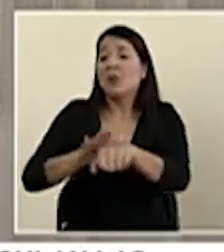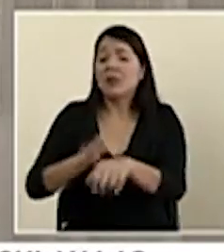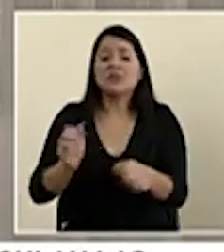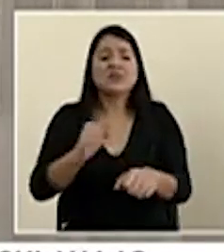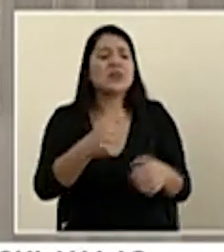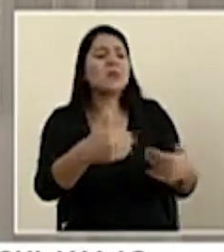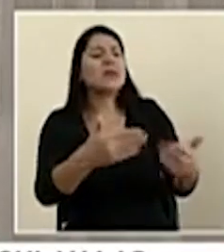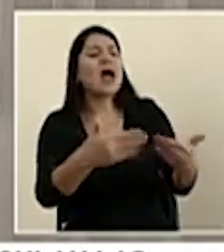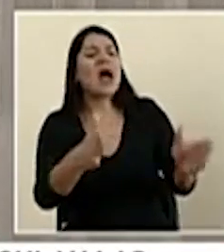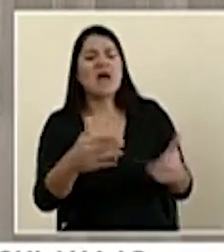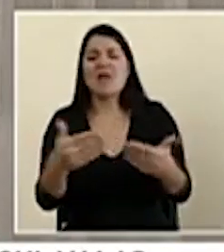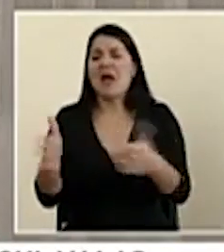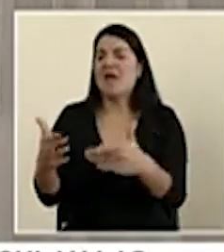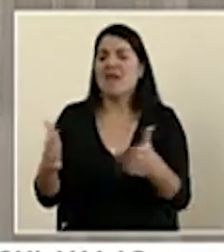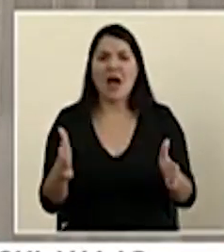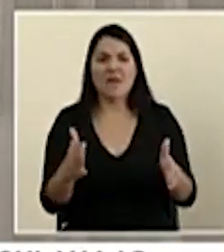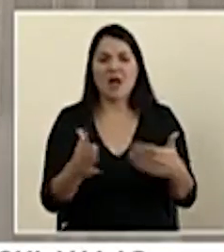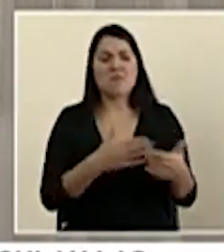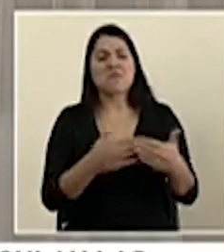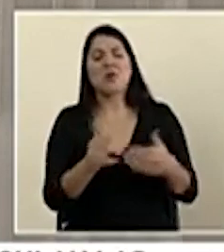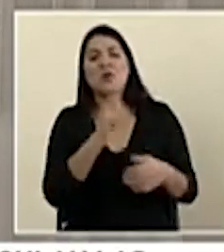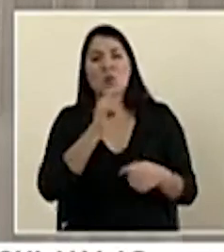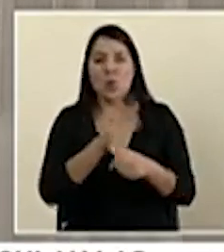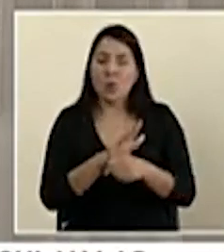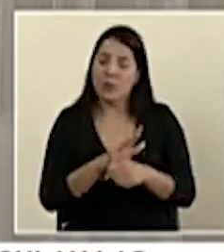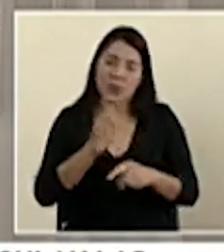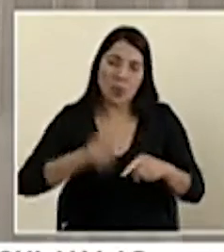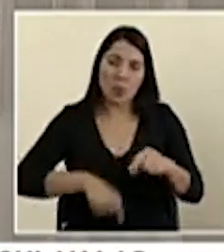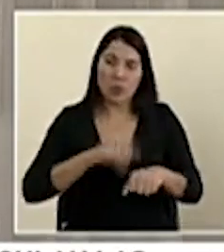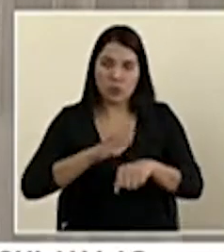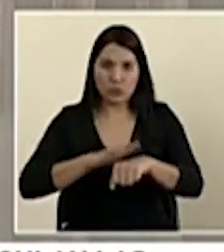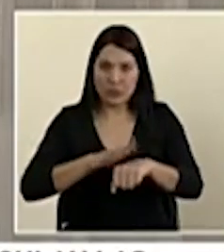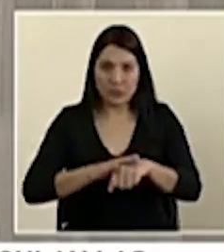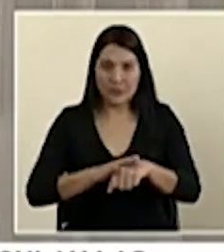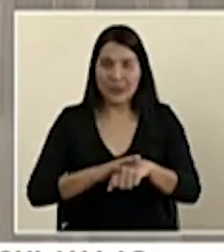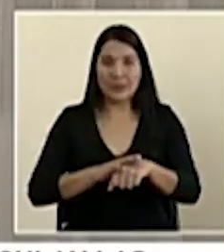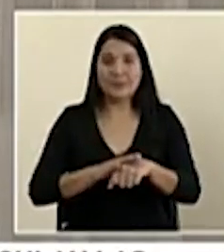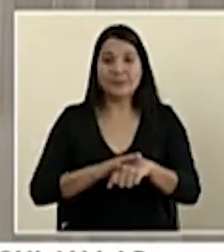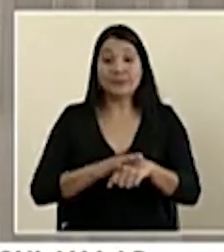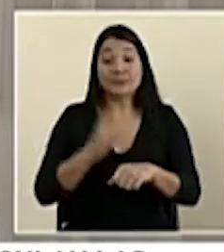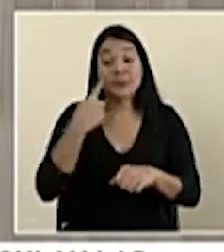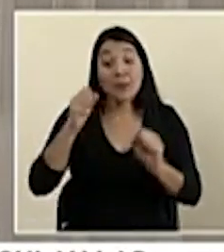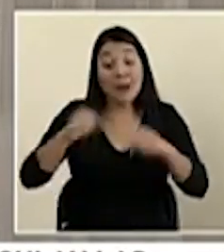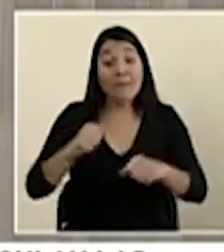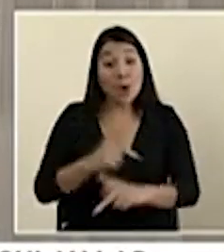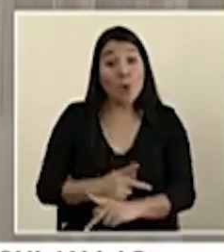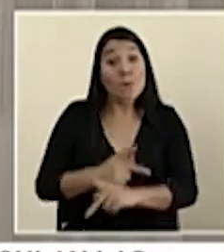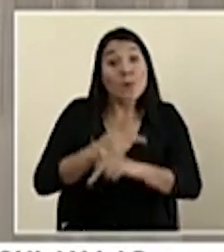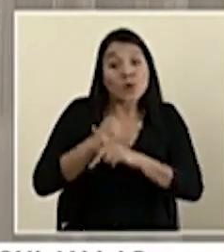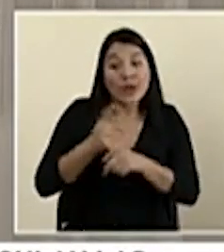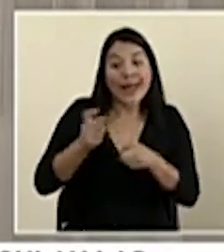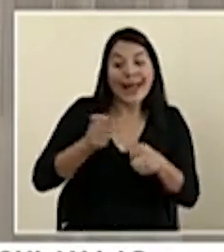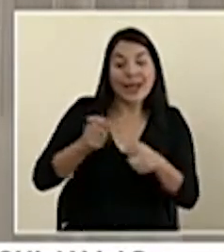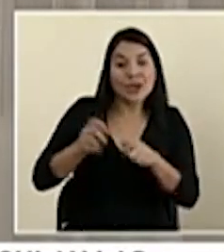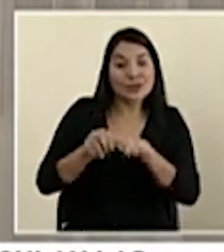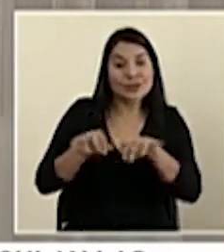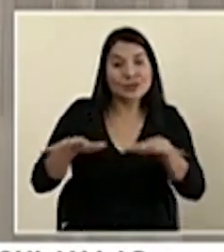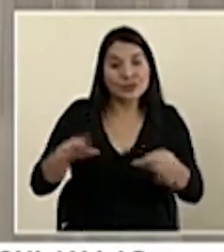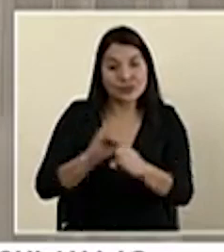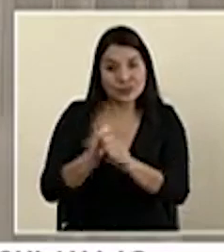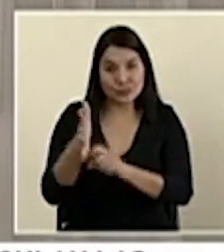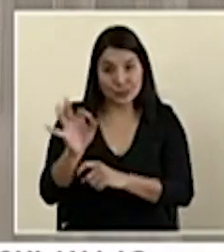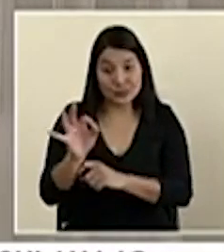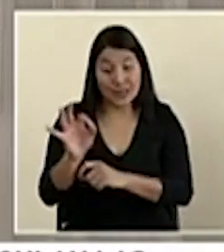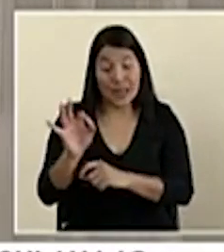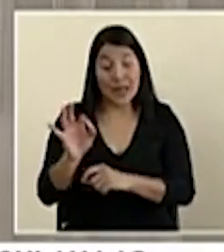actividades que no se están cumpliendo a la luz de lo que se requiere en todas las medidas para proteger las infecciones que pueden darse de